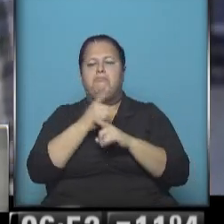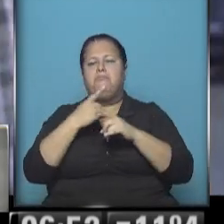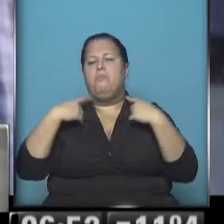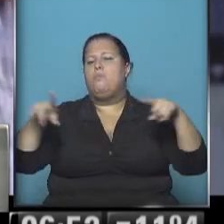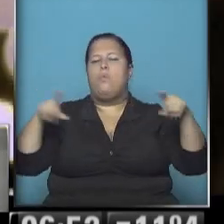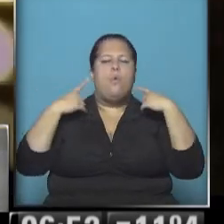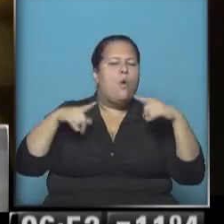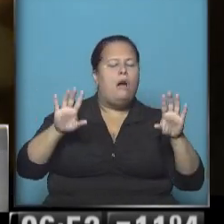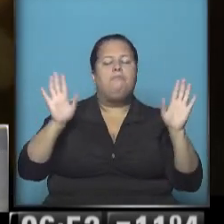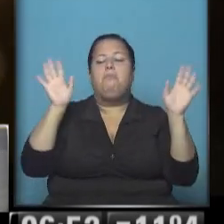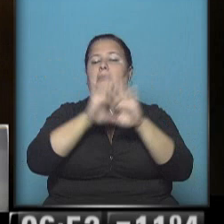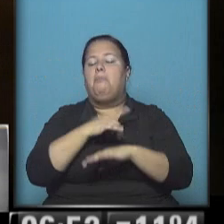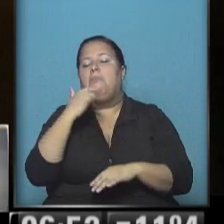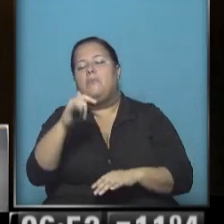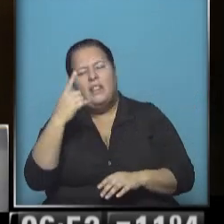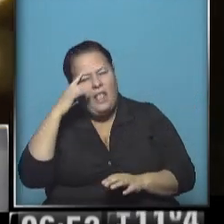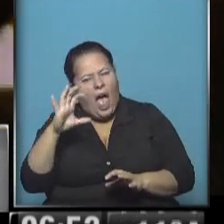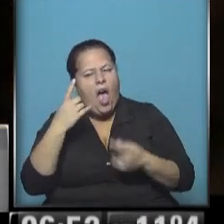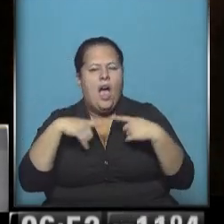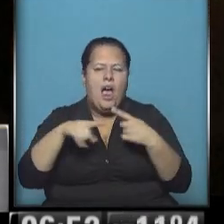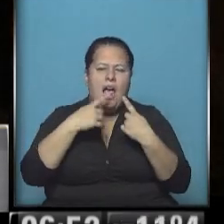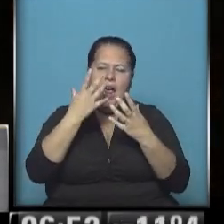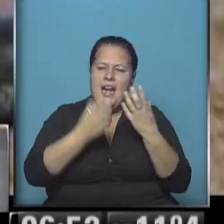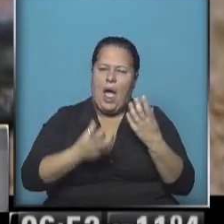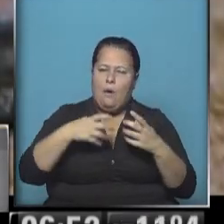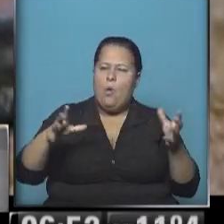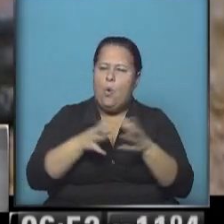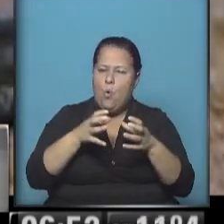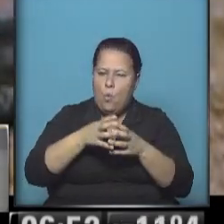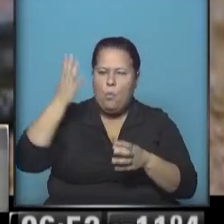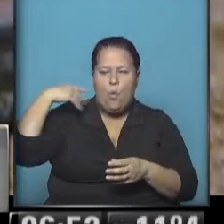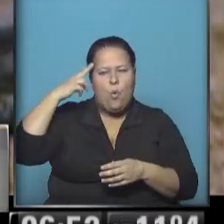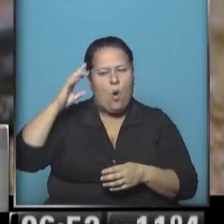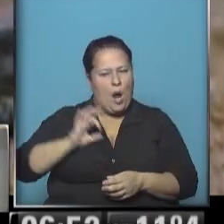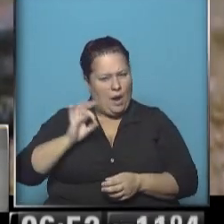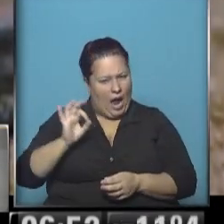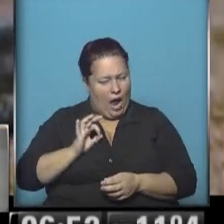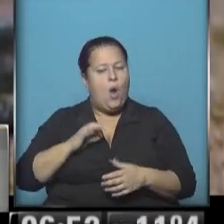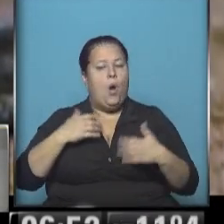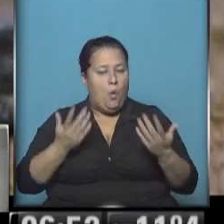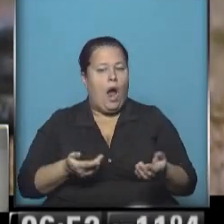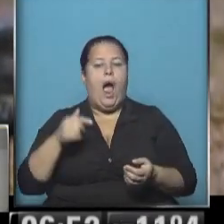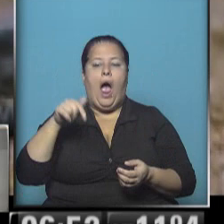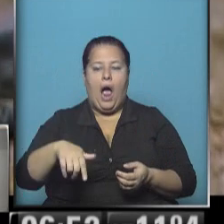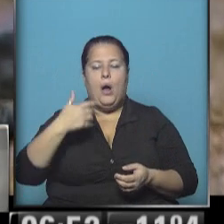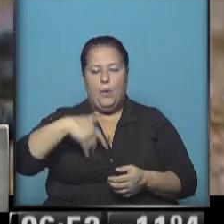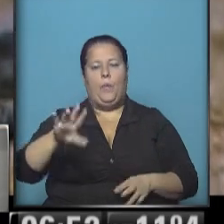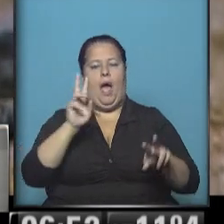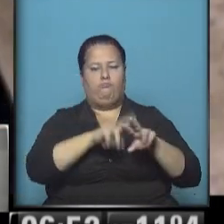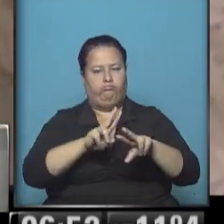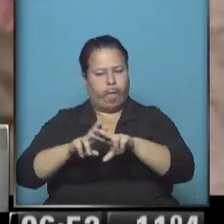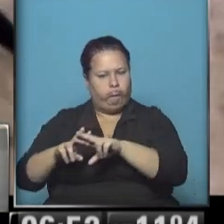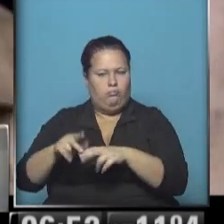el mundo de la música, hasta que un día le avisan, mirá, ¿te acordás el disco que vos grabaste con una banda hace unos nueve años? Bueno, ahora lo vamos a editar.